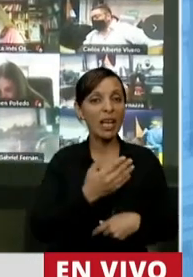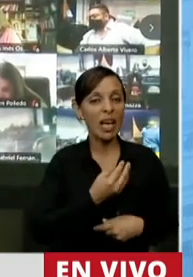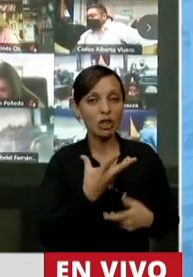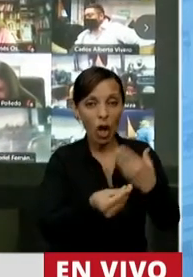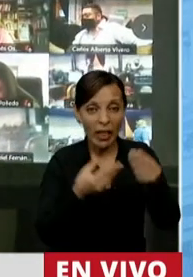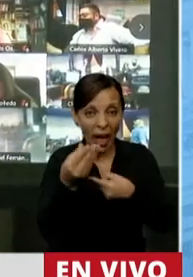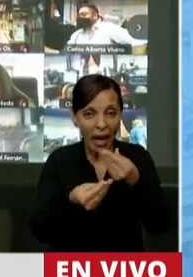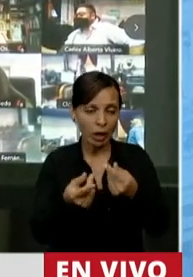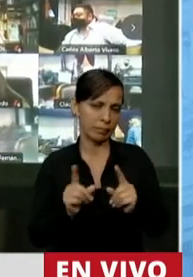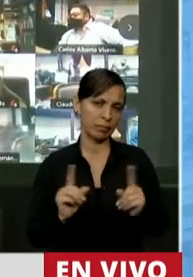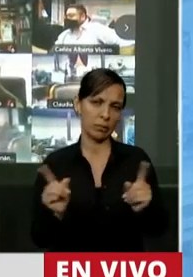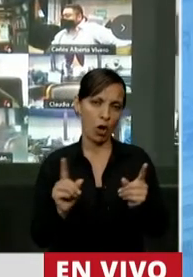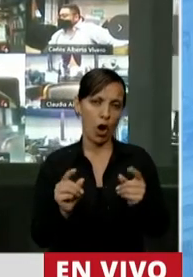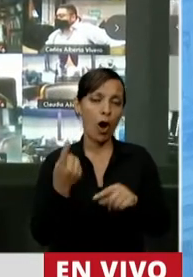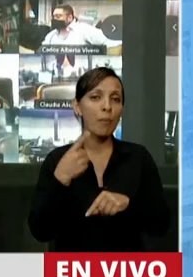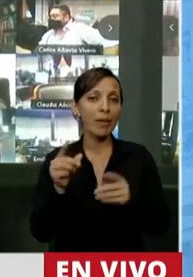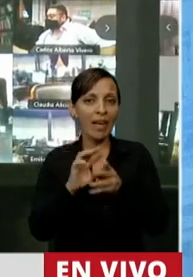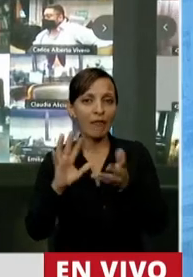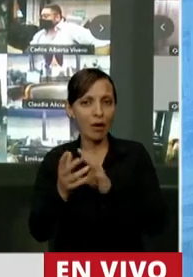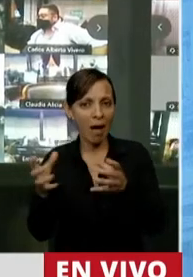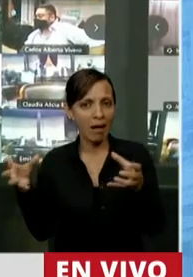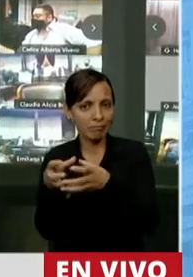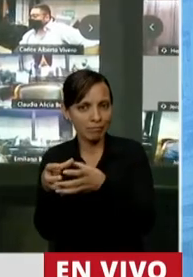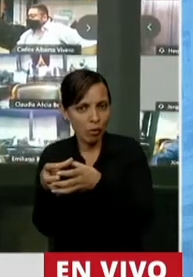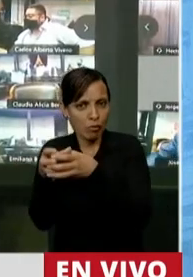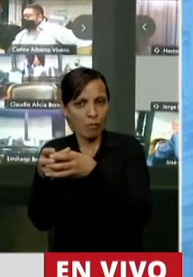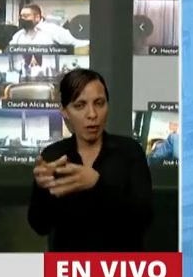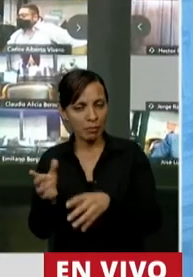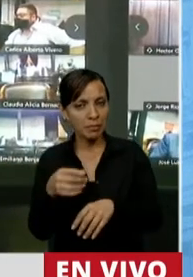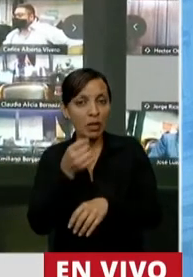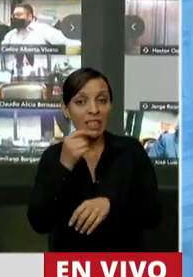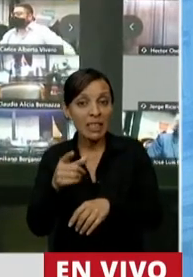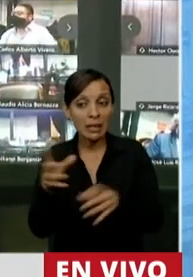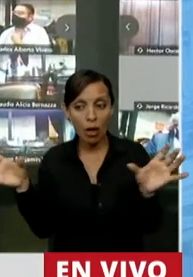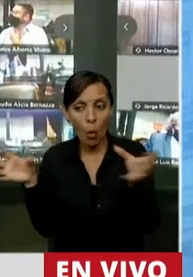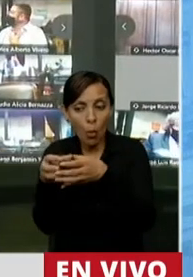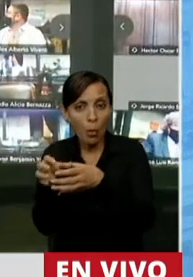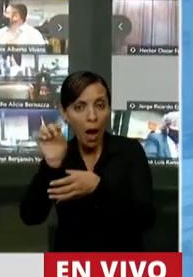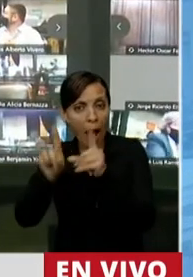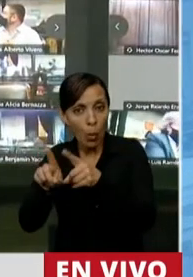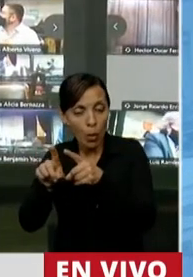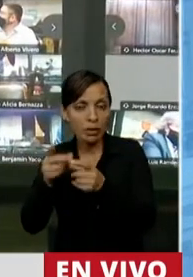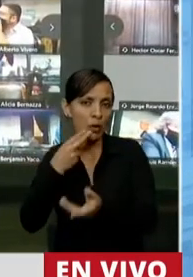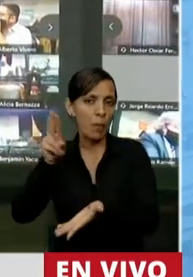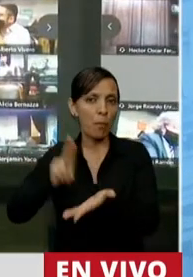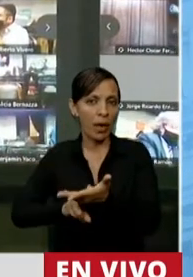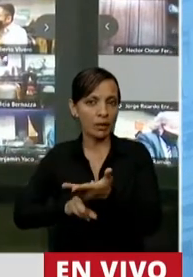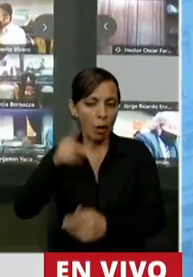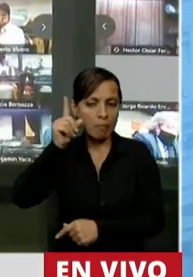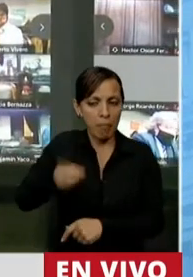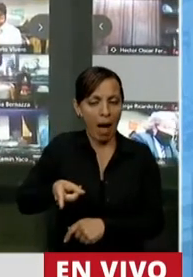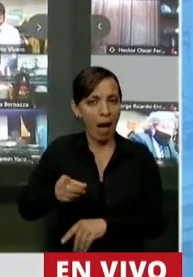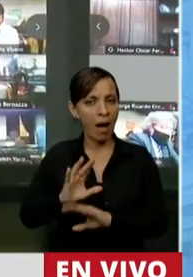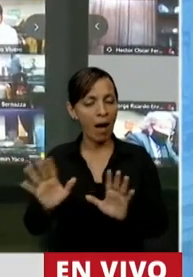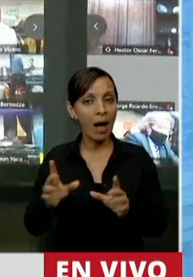pero no es solidario porque es coercitivo. Y si es coercitivo, entonces es un impuesto. Es decir, una imposición que se